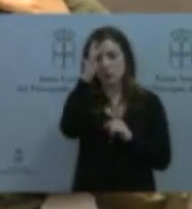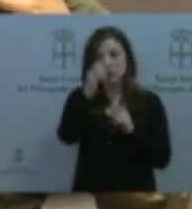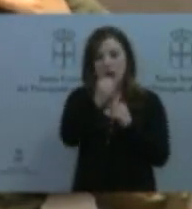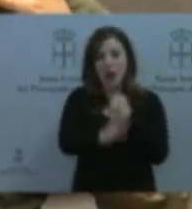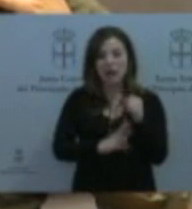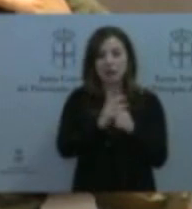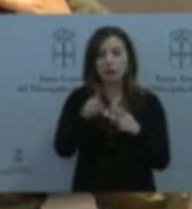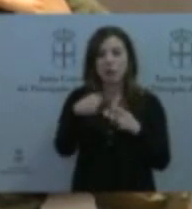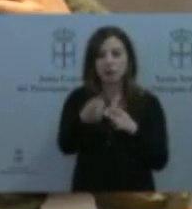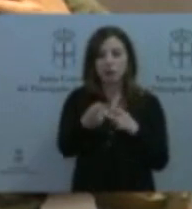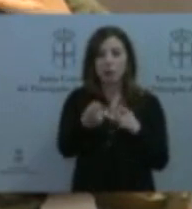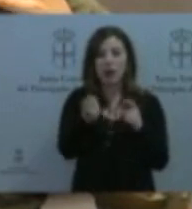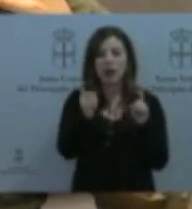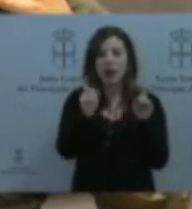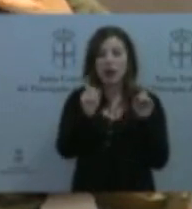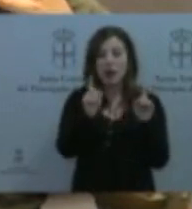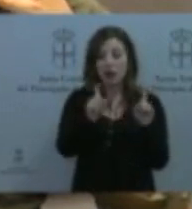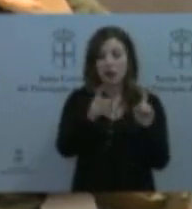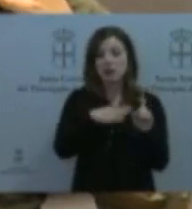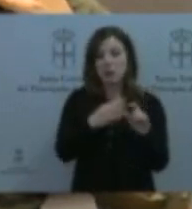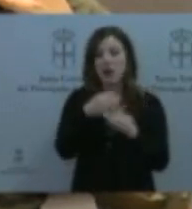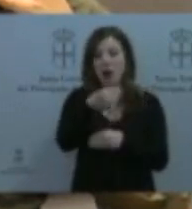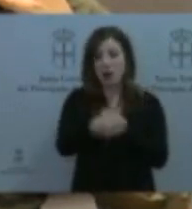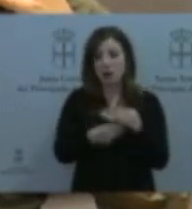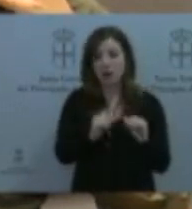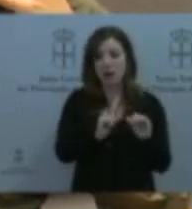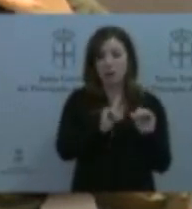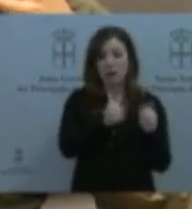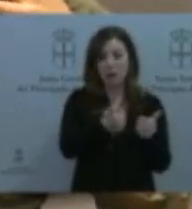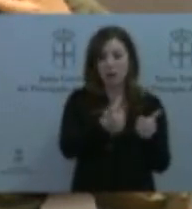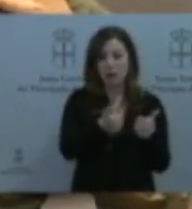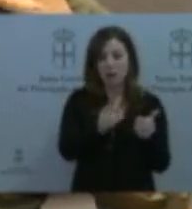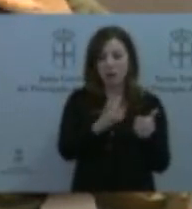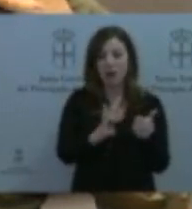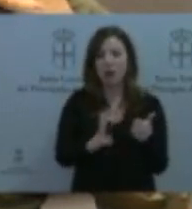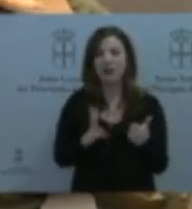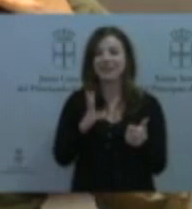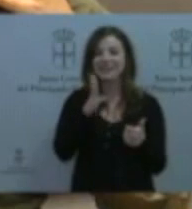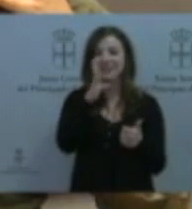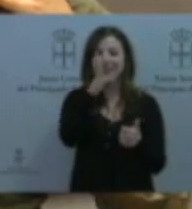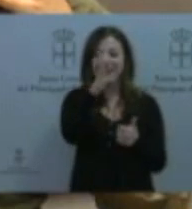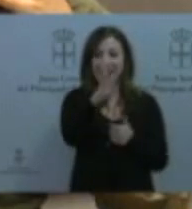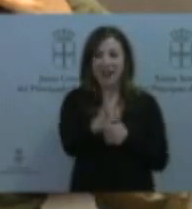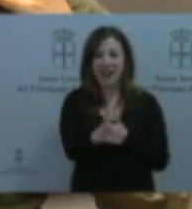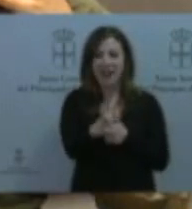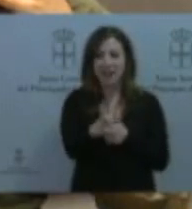poner en práctica desde el inicio y no tardemos cuatro años en poder tener unos presupuestos de izquierdas que bajen las tasas universitarias